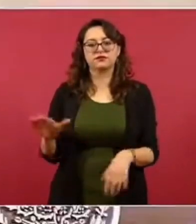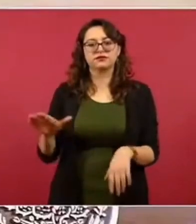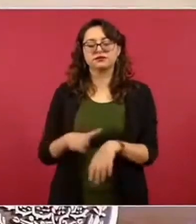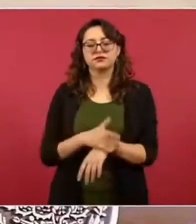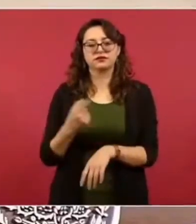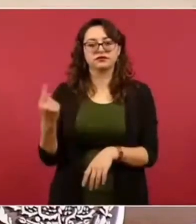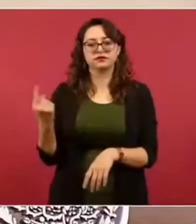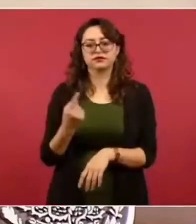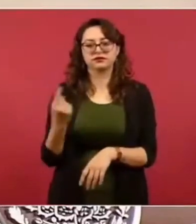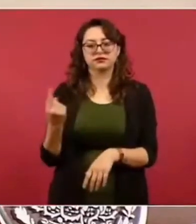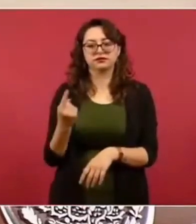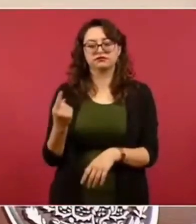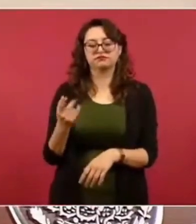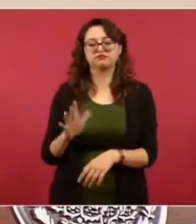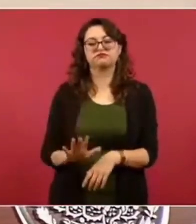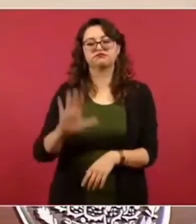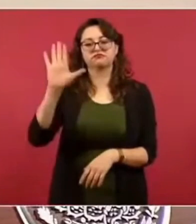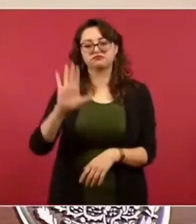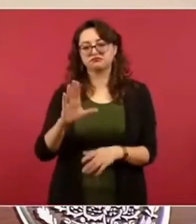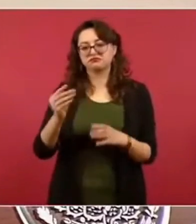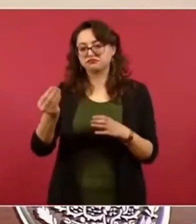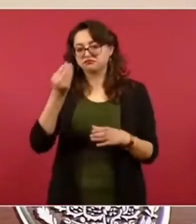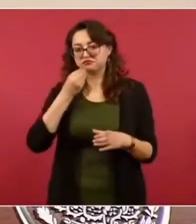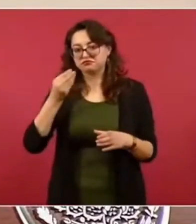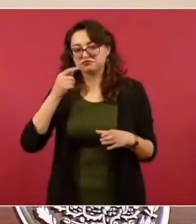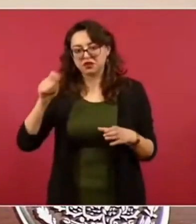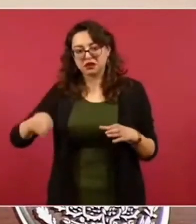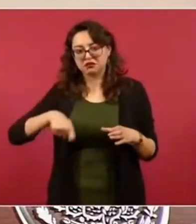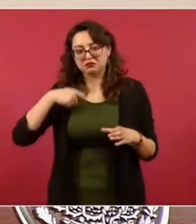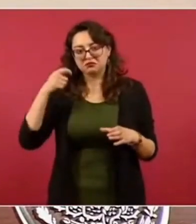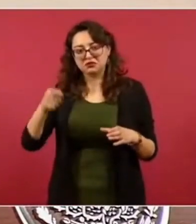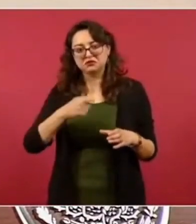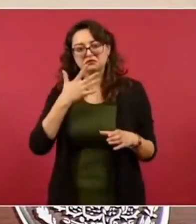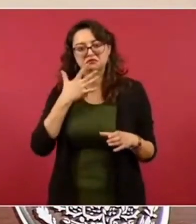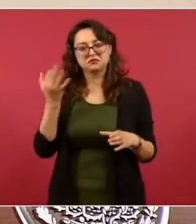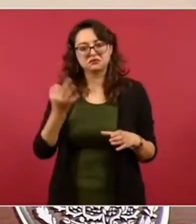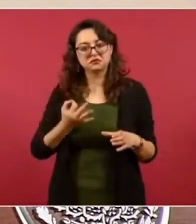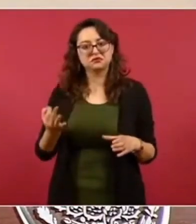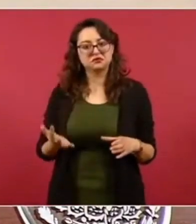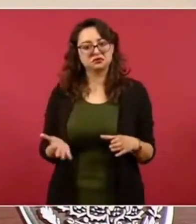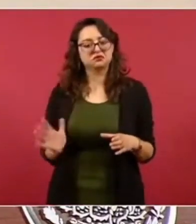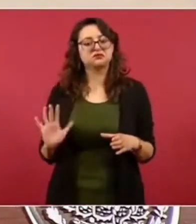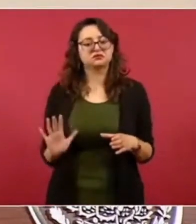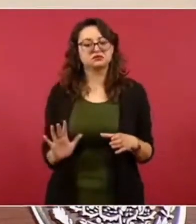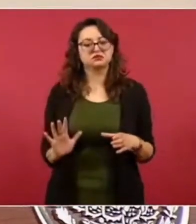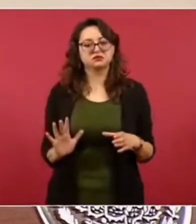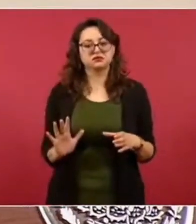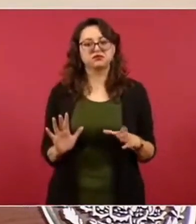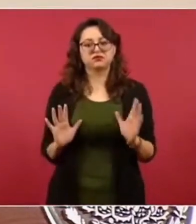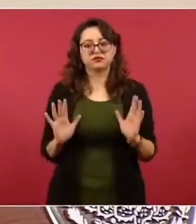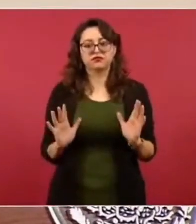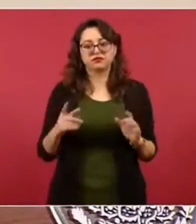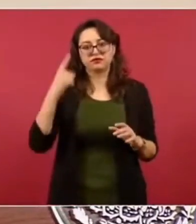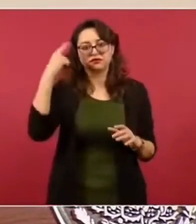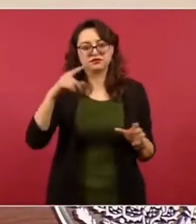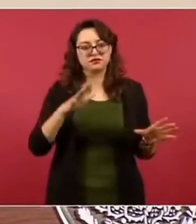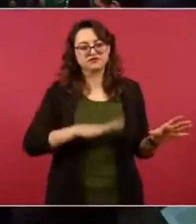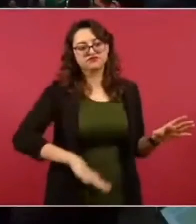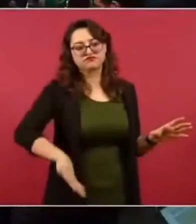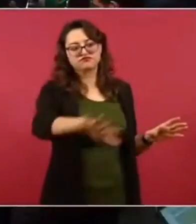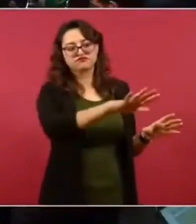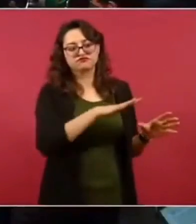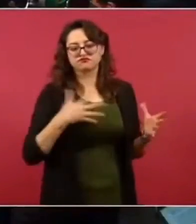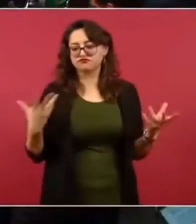bien condimentado, bien servido, a gusto de los conservadores,